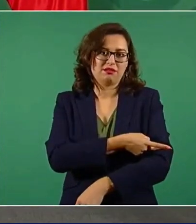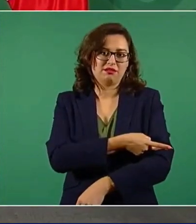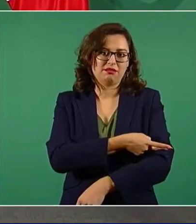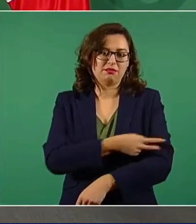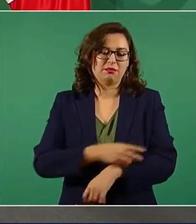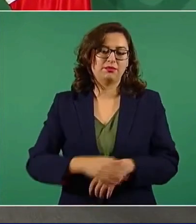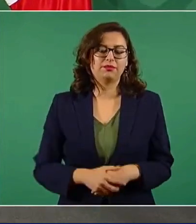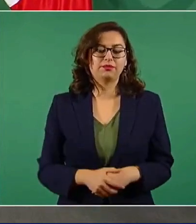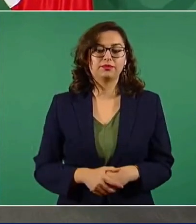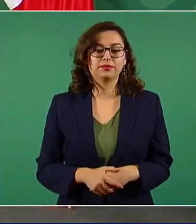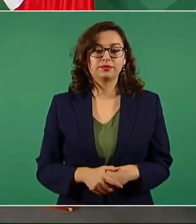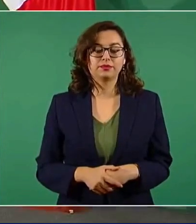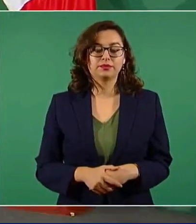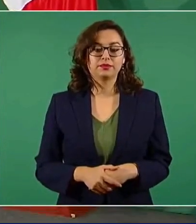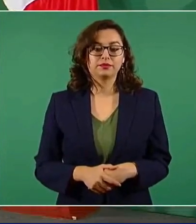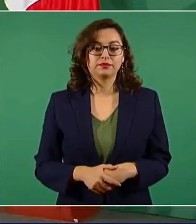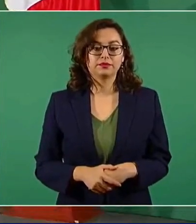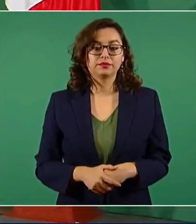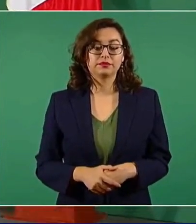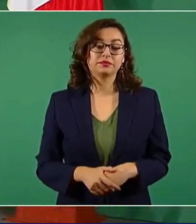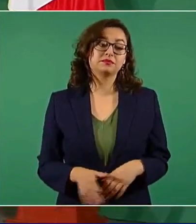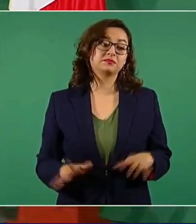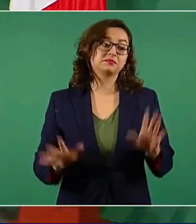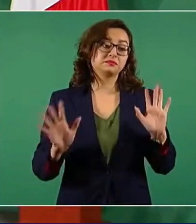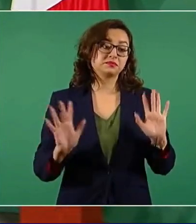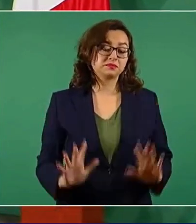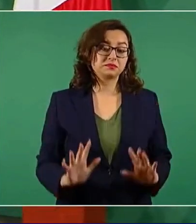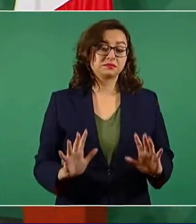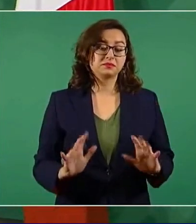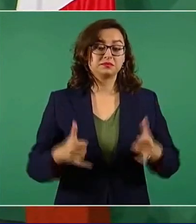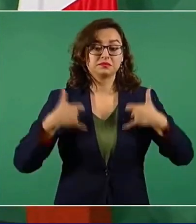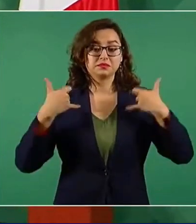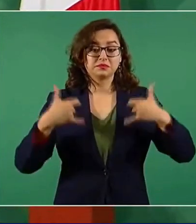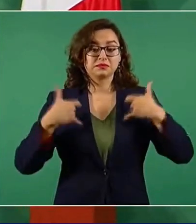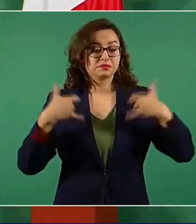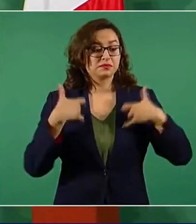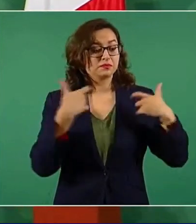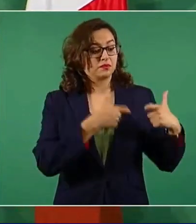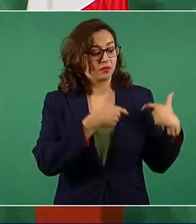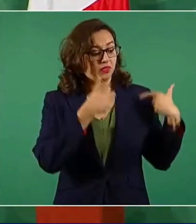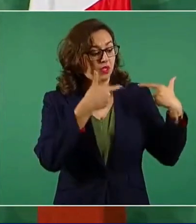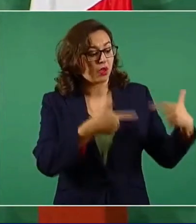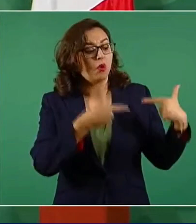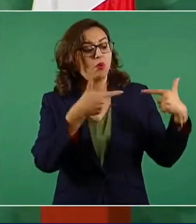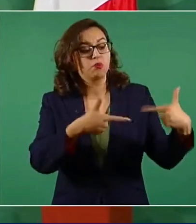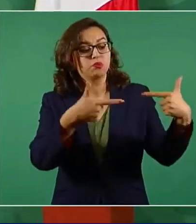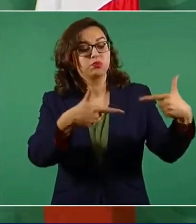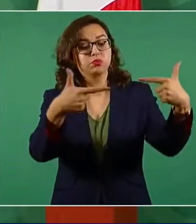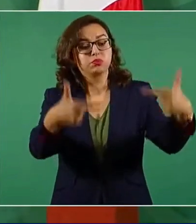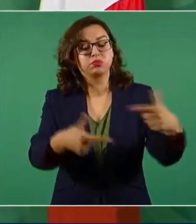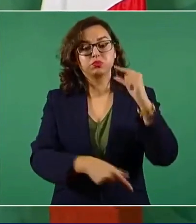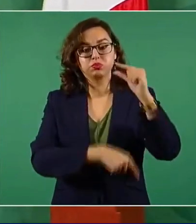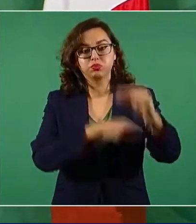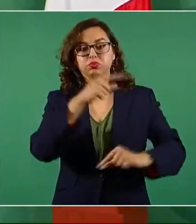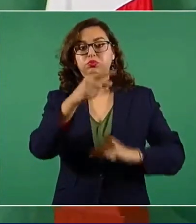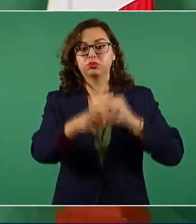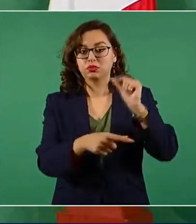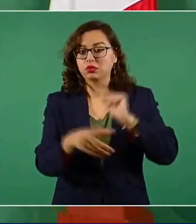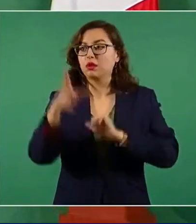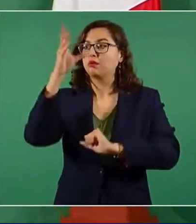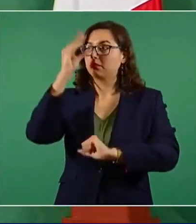Yo espero que las nuevas generaciones se vayan formando